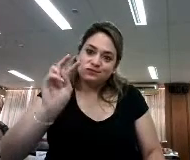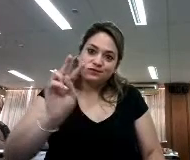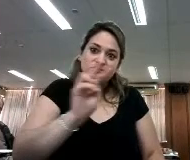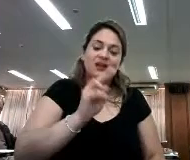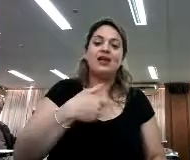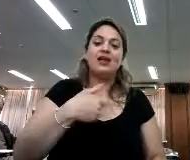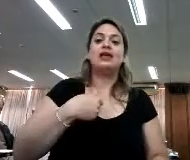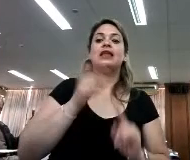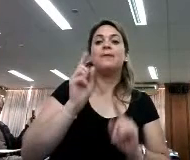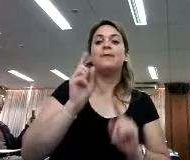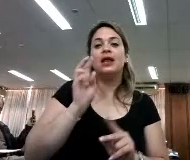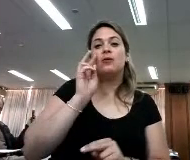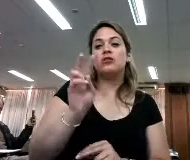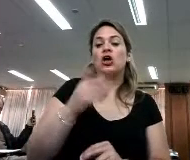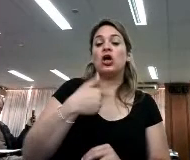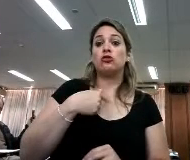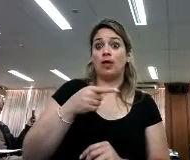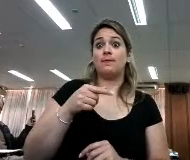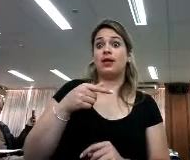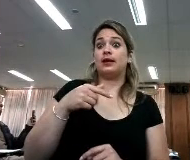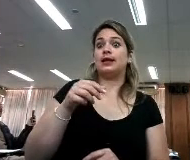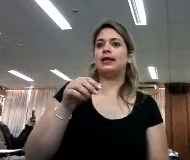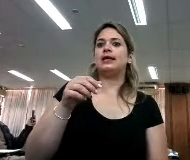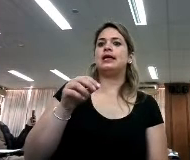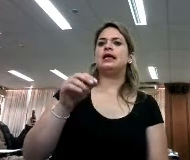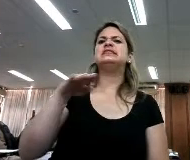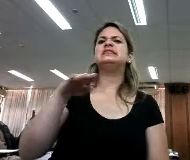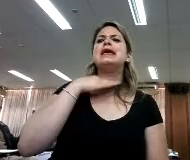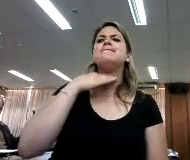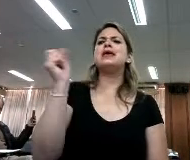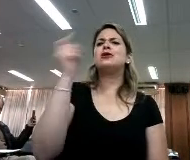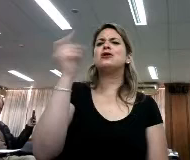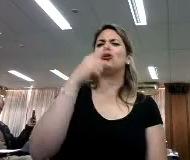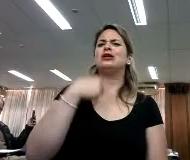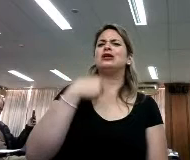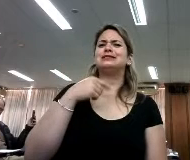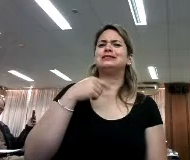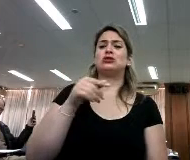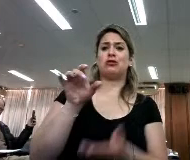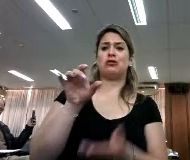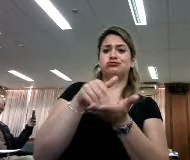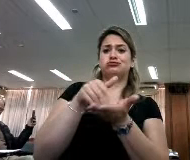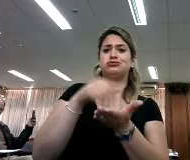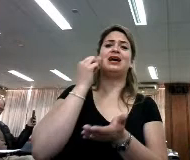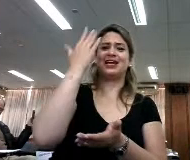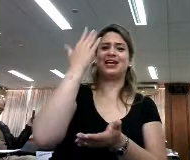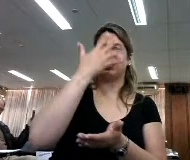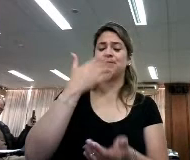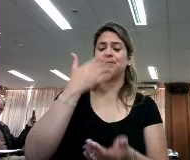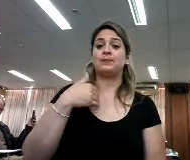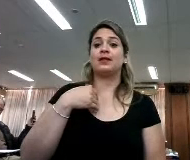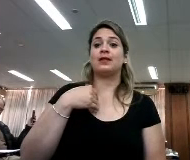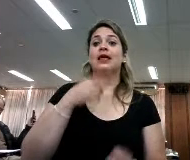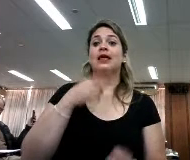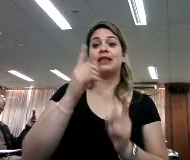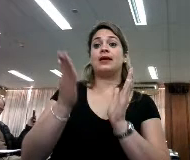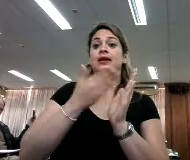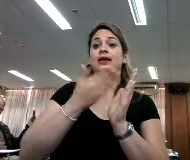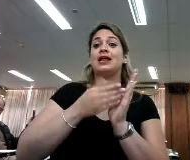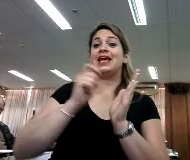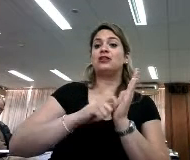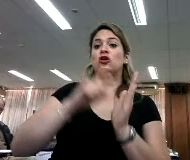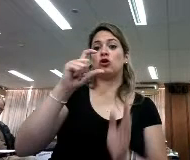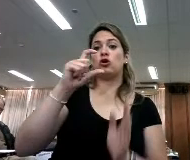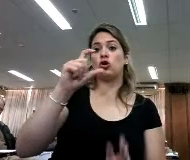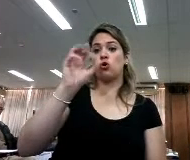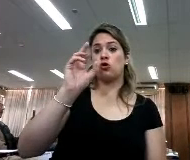racismo, el racismo en México además que es un tema muy muy muy fuerte, hemos aprendido a leer a Cortázar, ya leímos a Cortázar, no